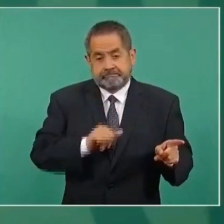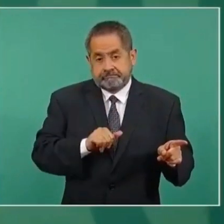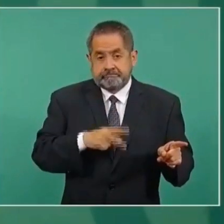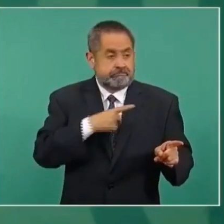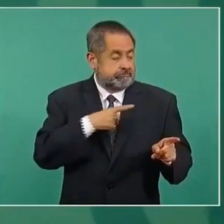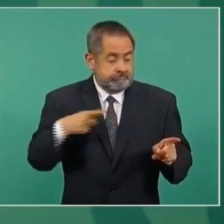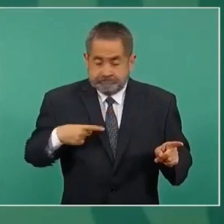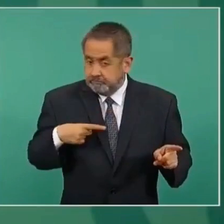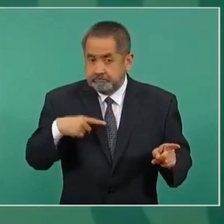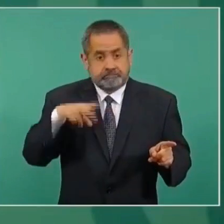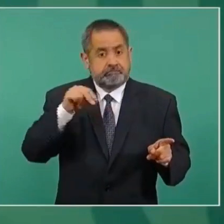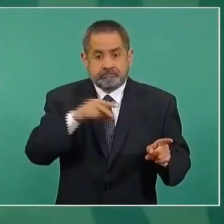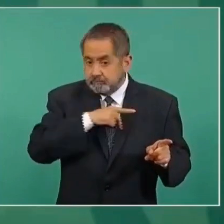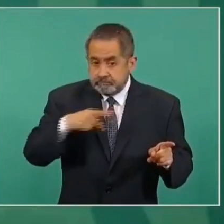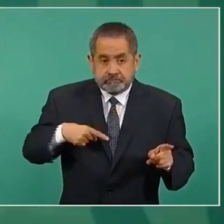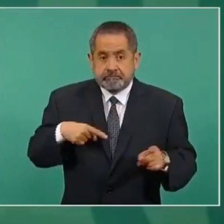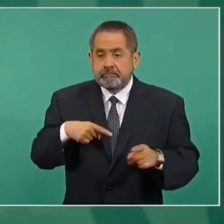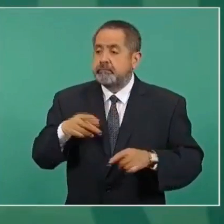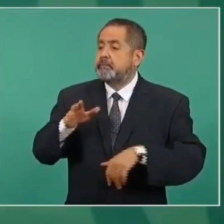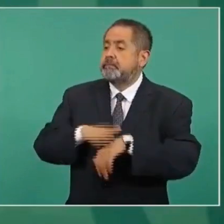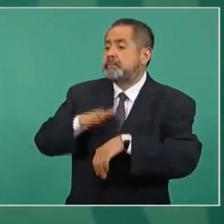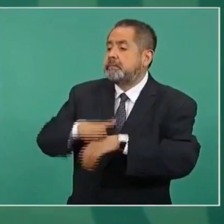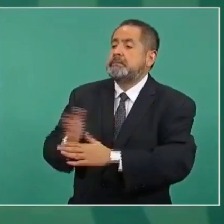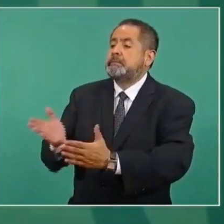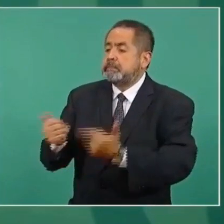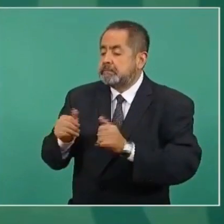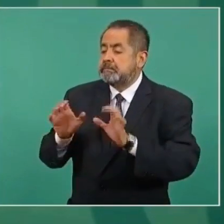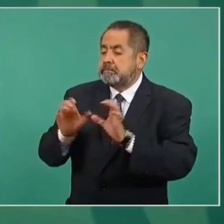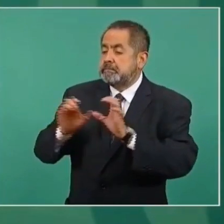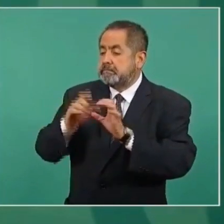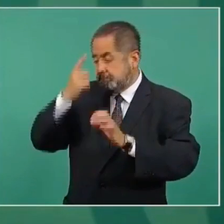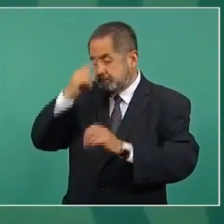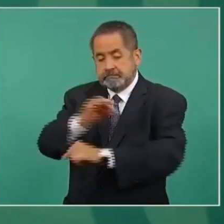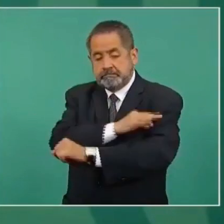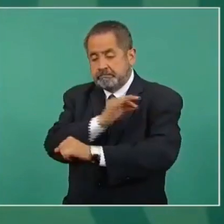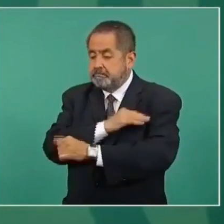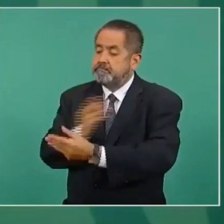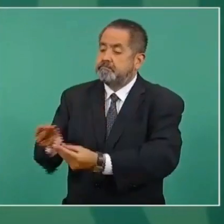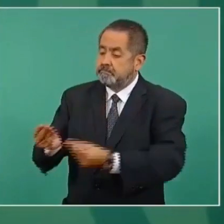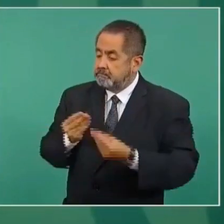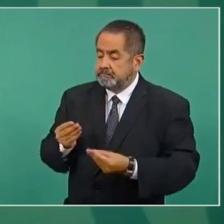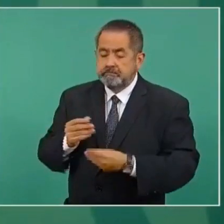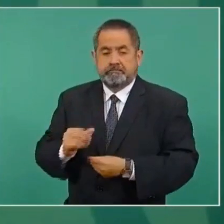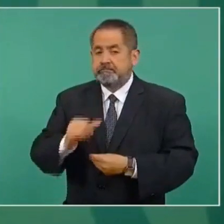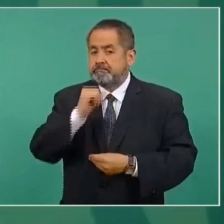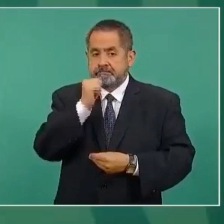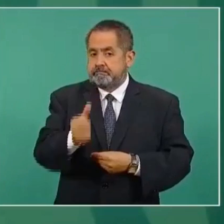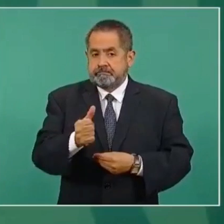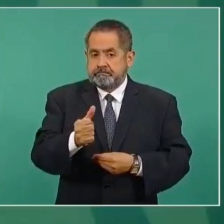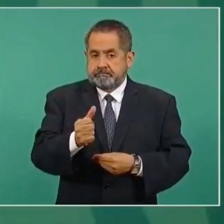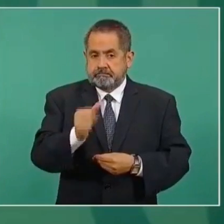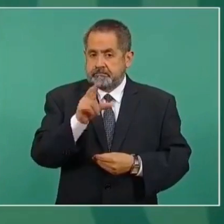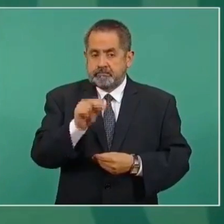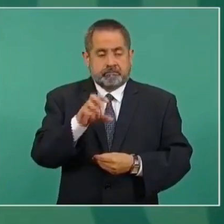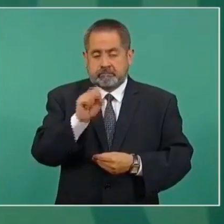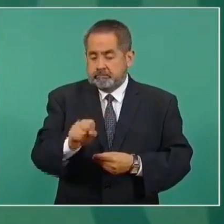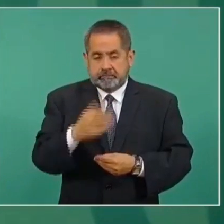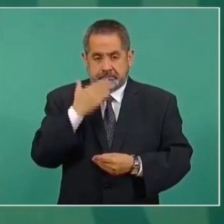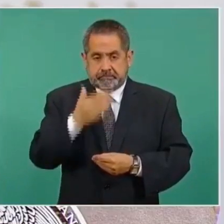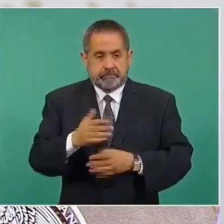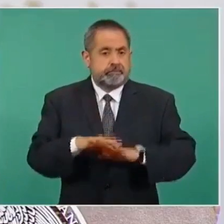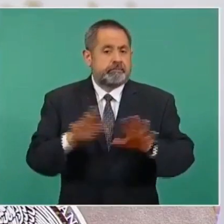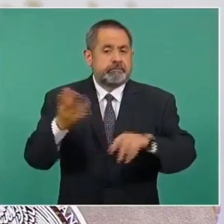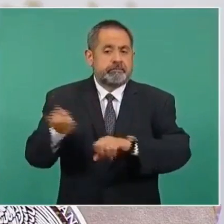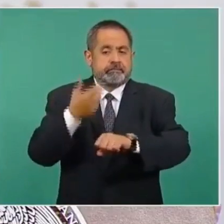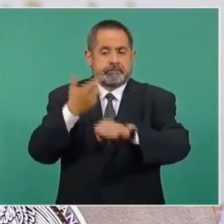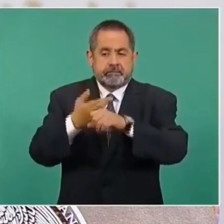legal condicionar el acceso al trabajo a las personas que no tengan esta condición. La Secretaría de